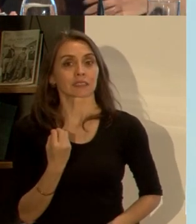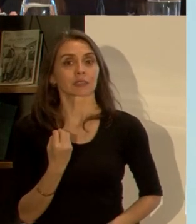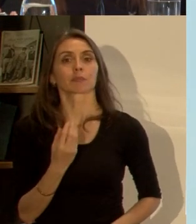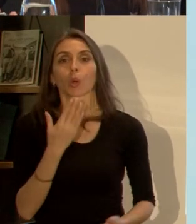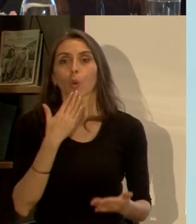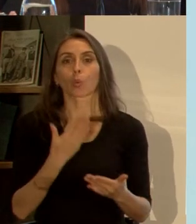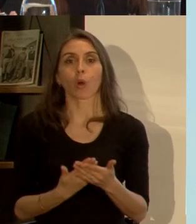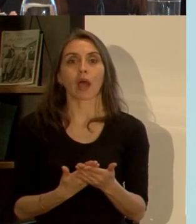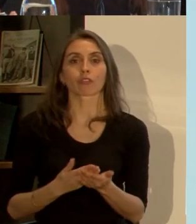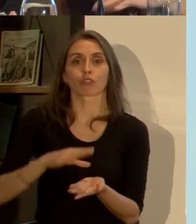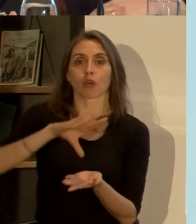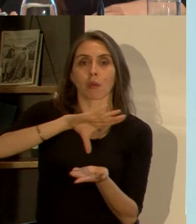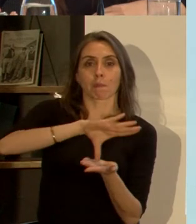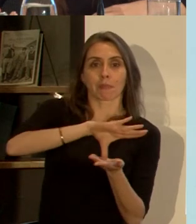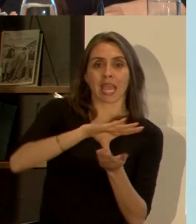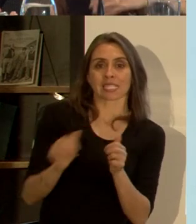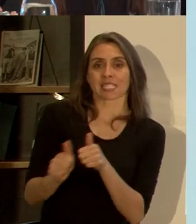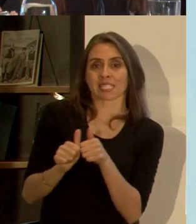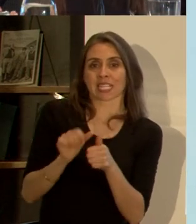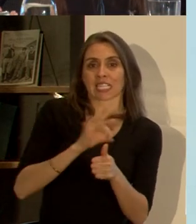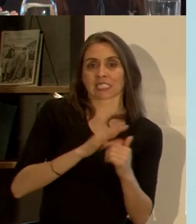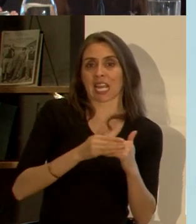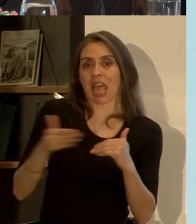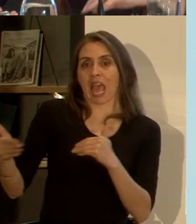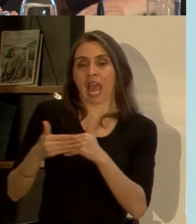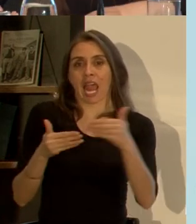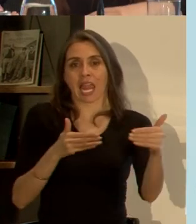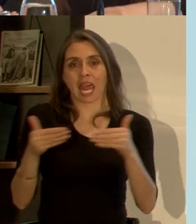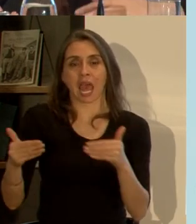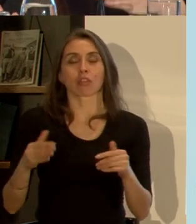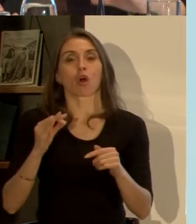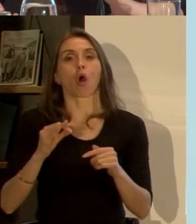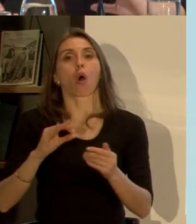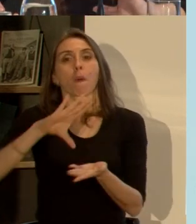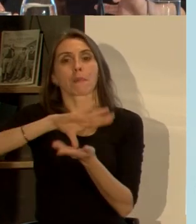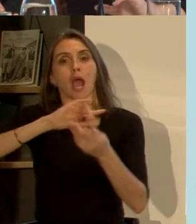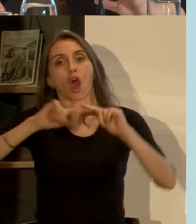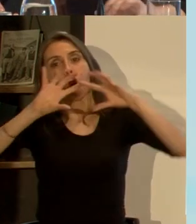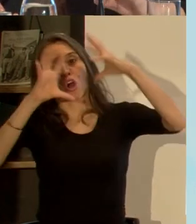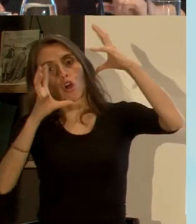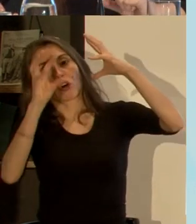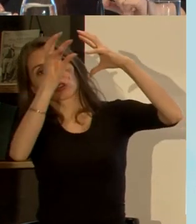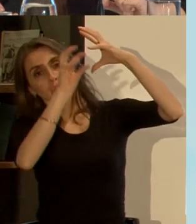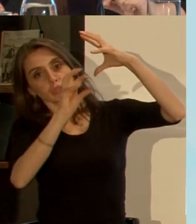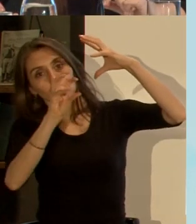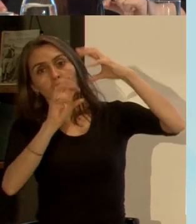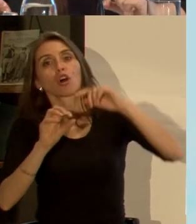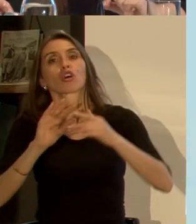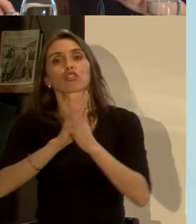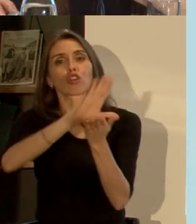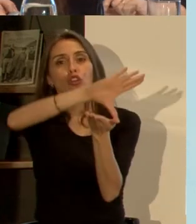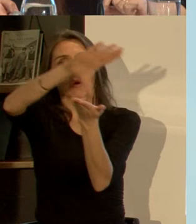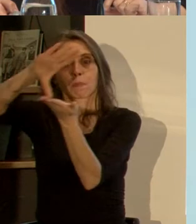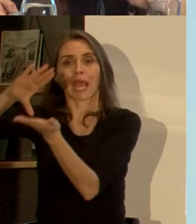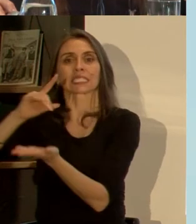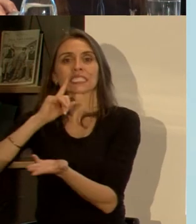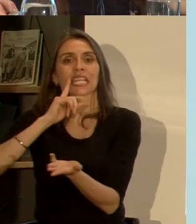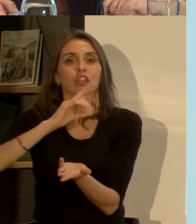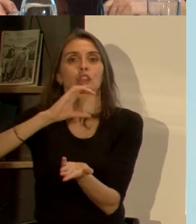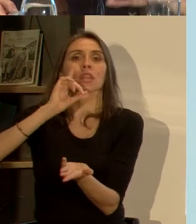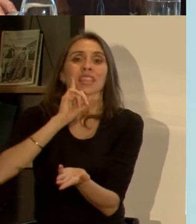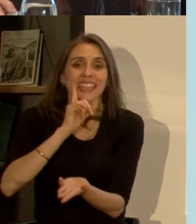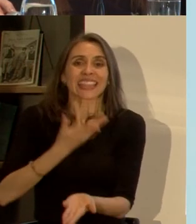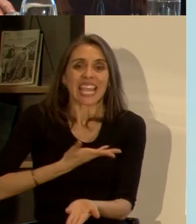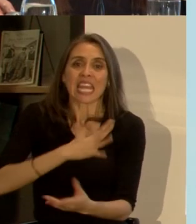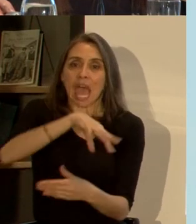ocurre algo en un país vecino o en un país de otro continente todos los países tienen un centro nacional de enlace por lo tanto